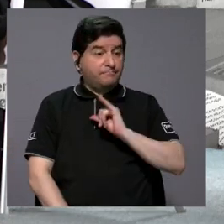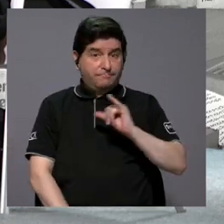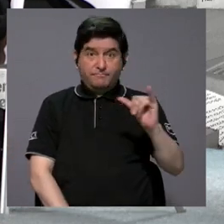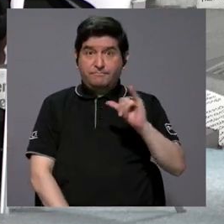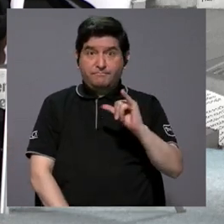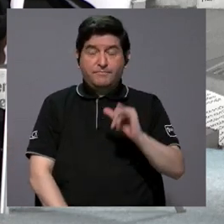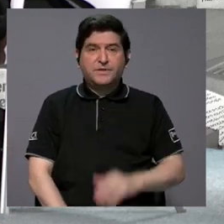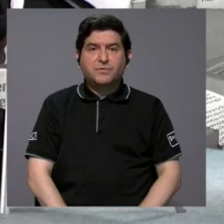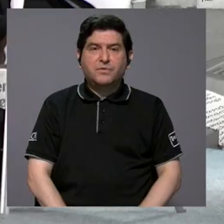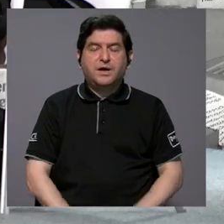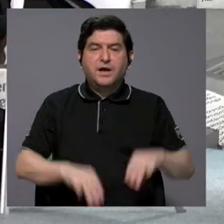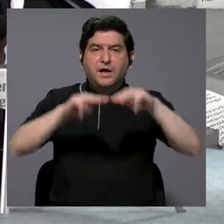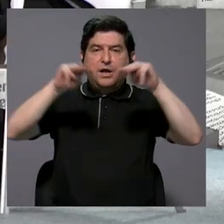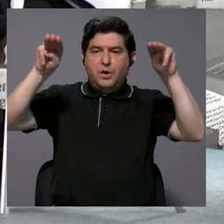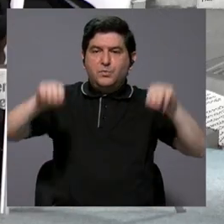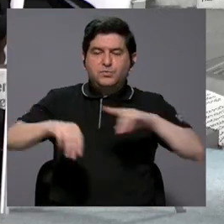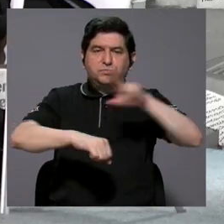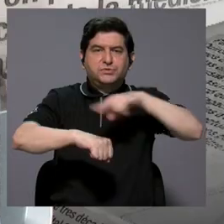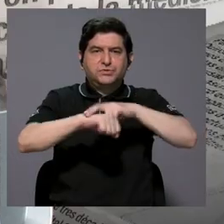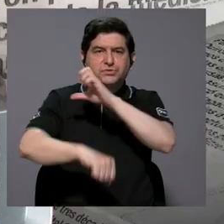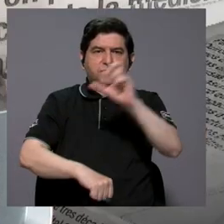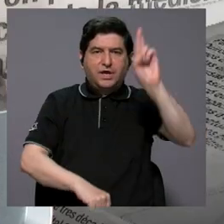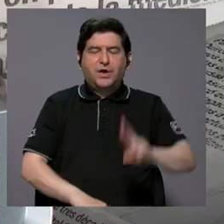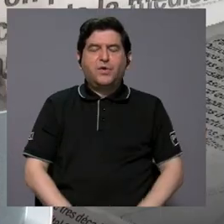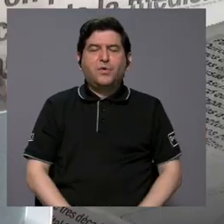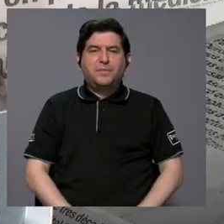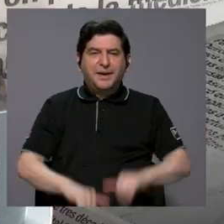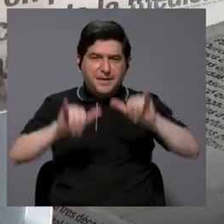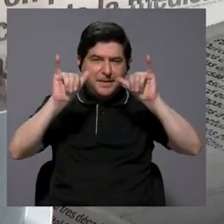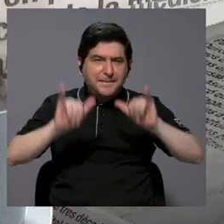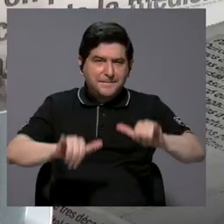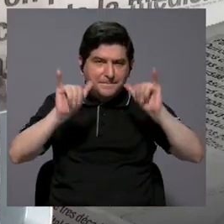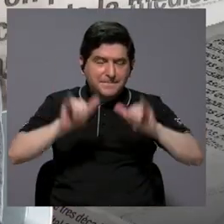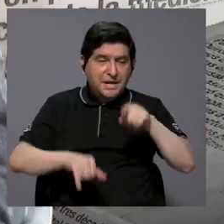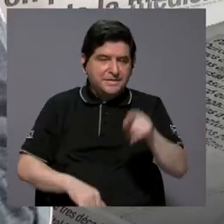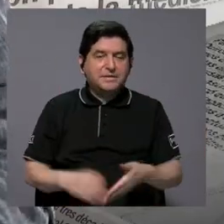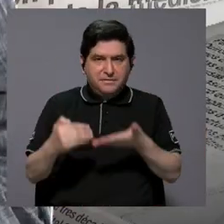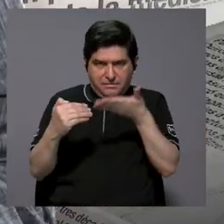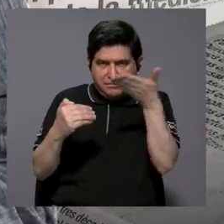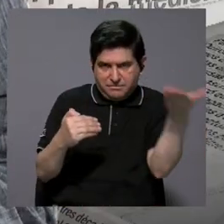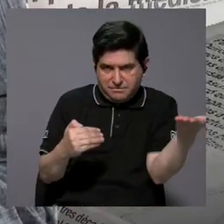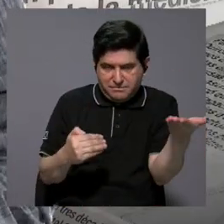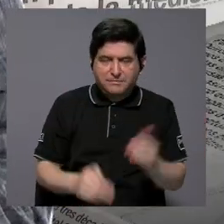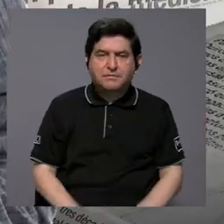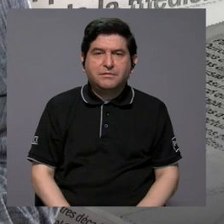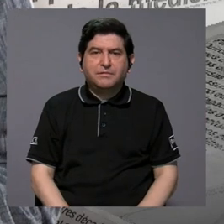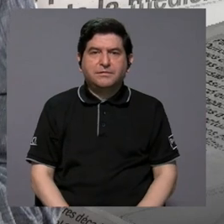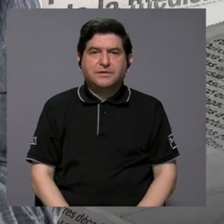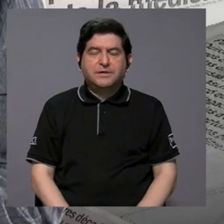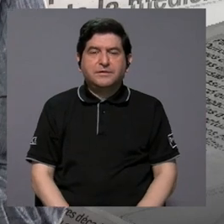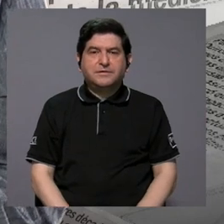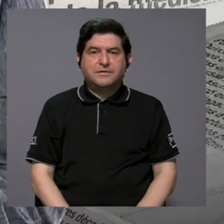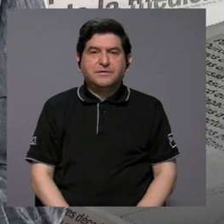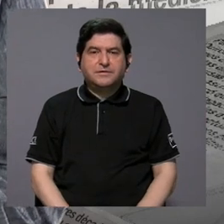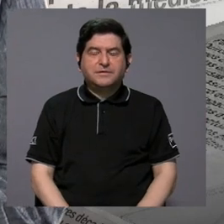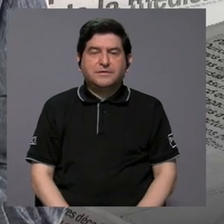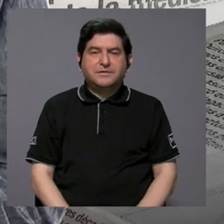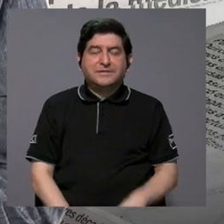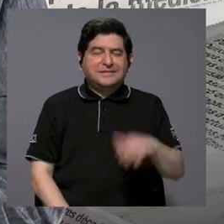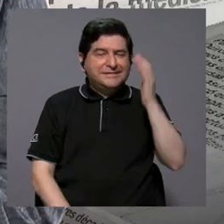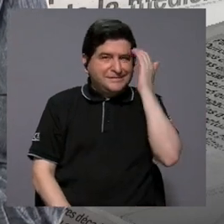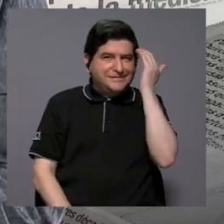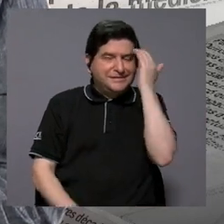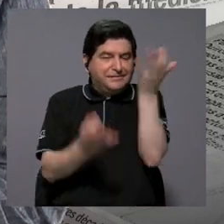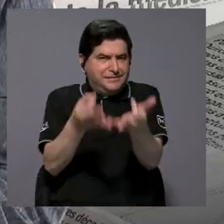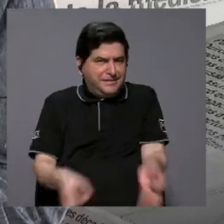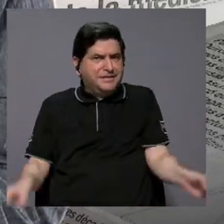en el Museo Nacional de Costa Rica para la conservación de estos bienes. Es indudable la